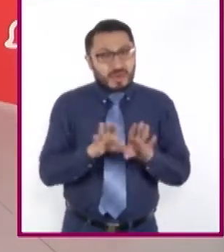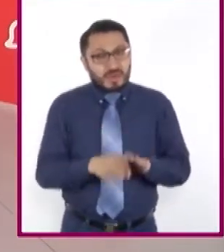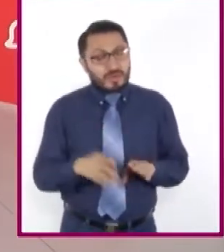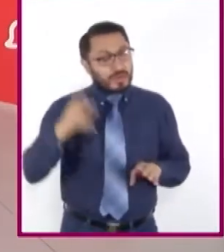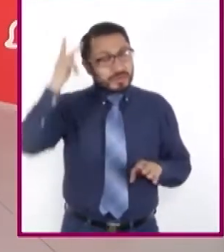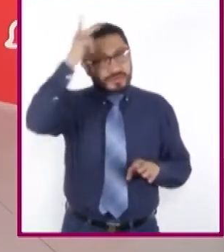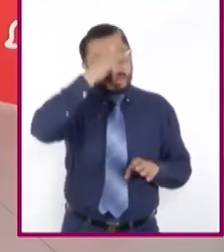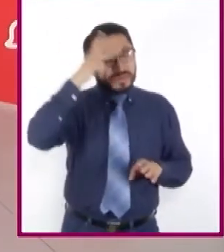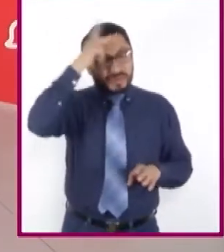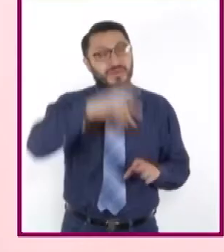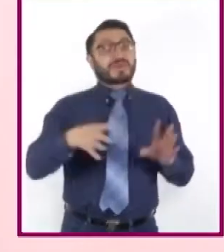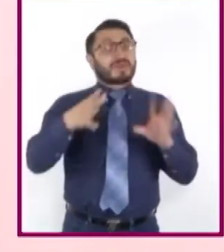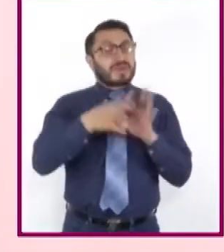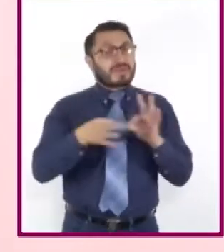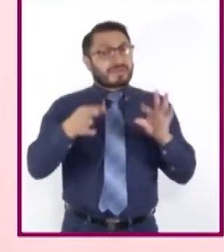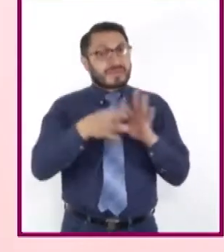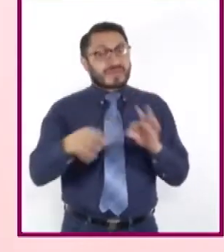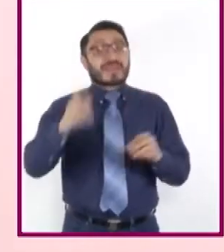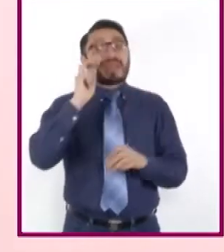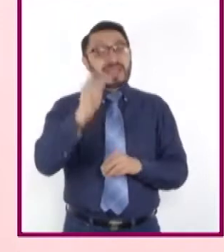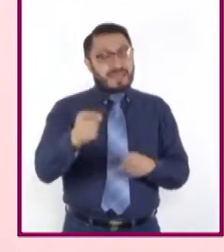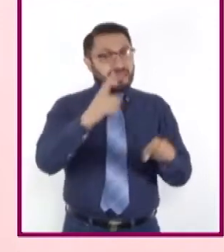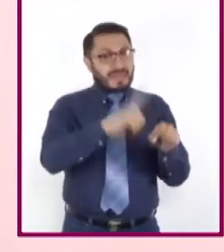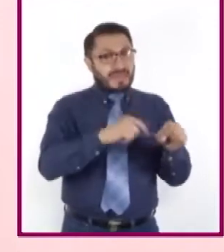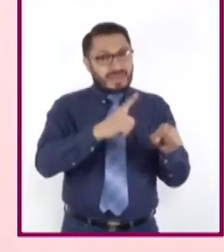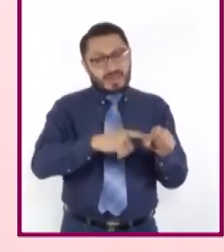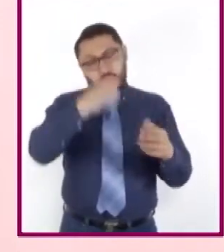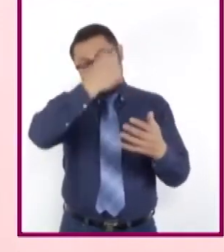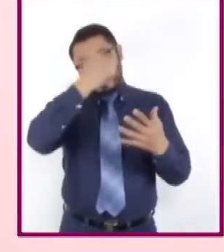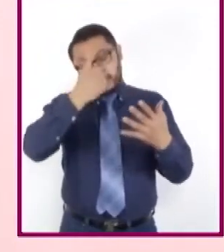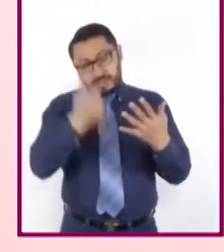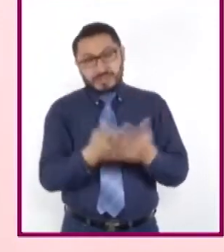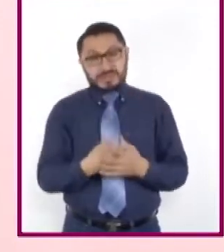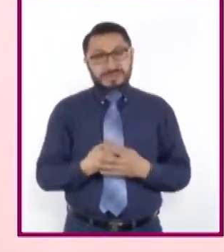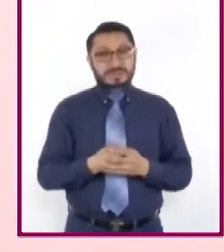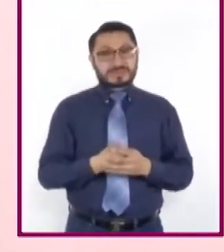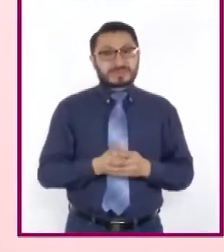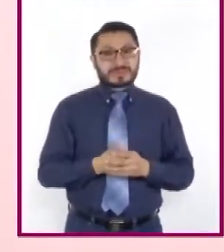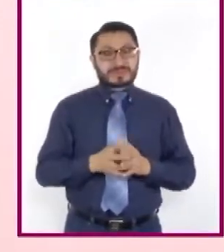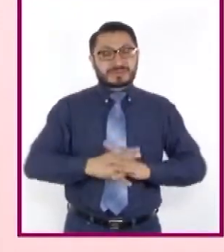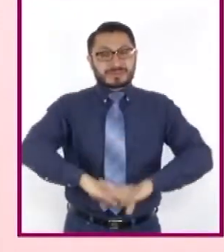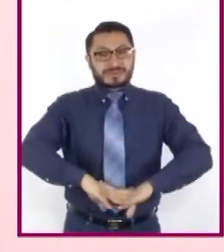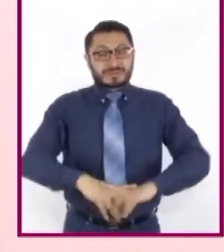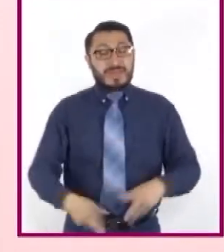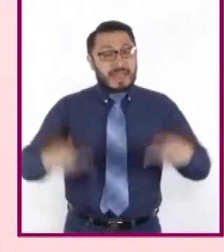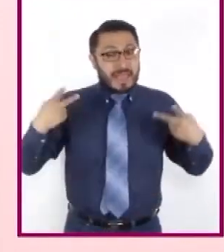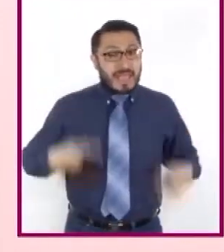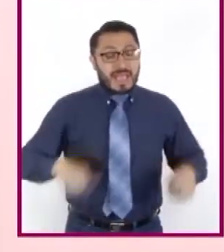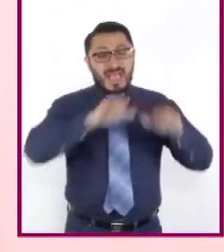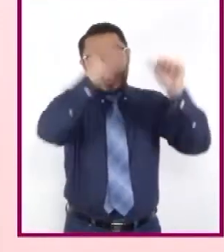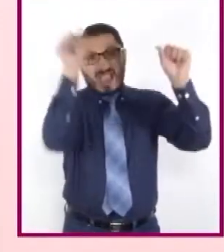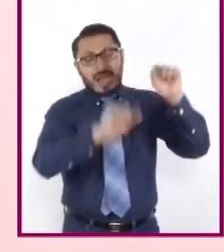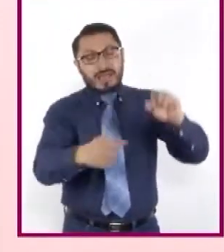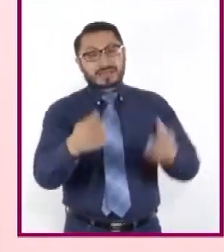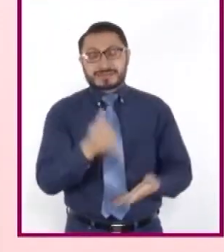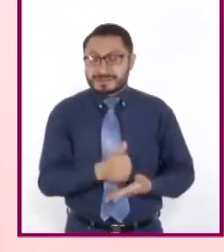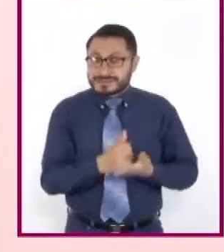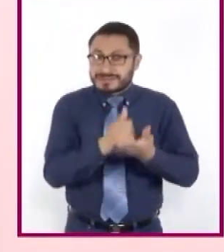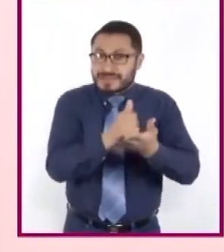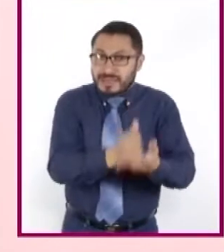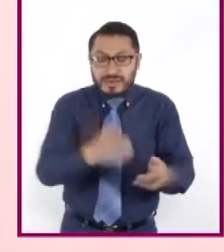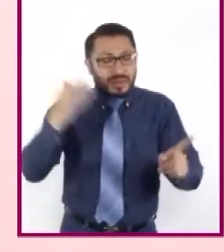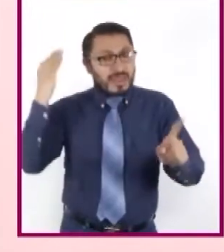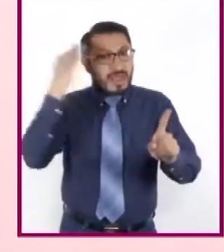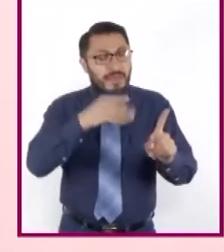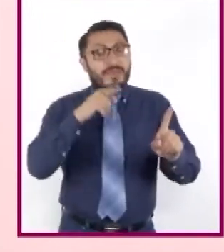transmisión de sensaciones, siendo la voluntad del artista el uso de este elemento y la mente del espectador